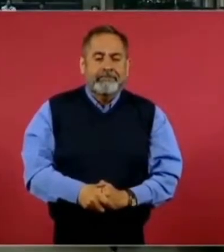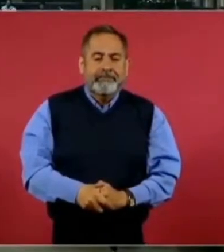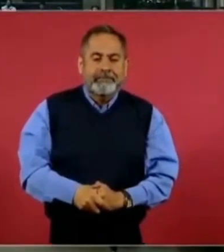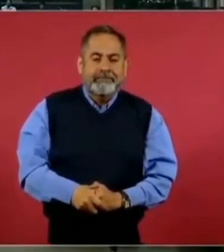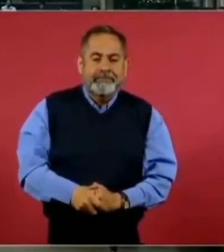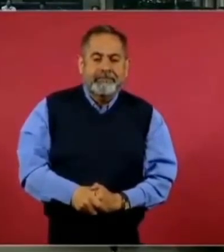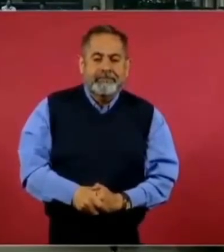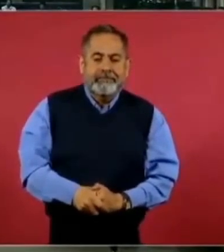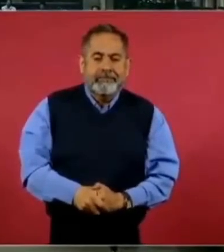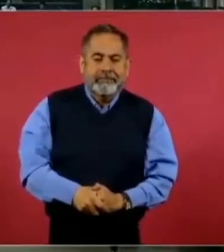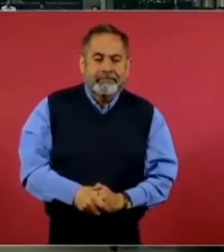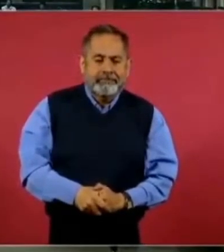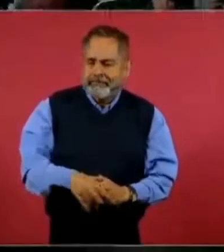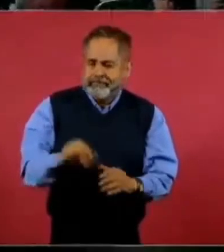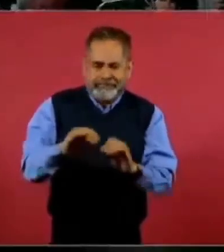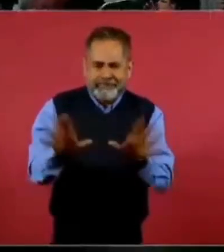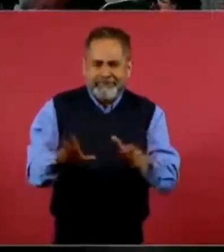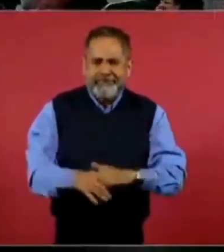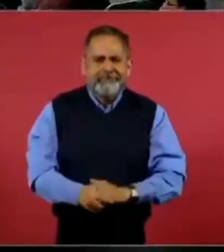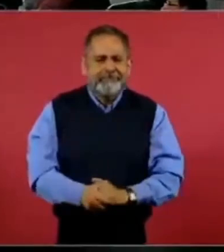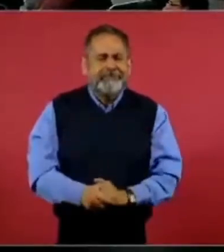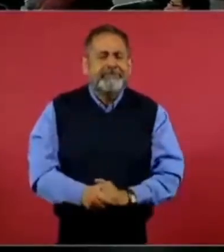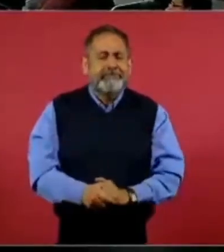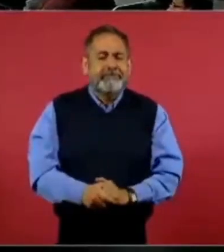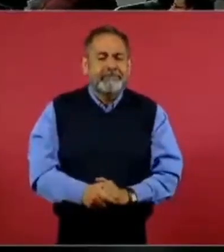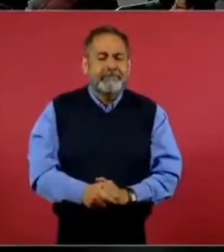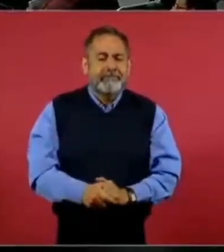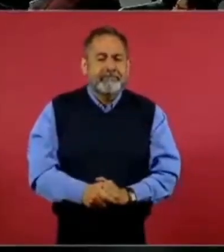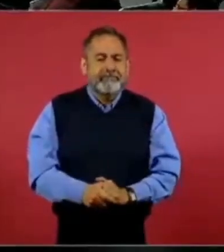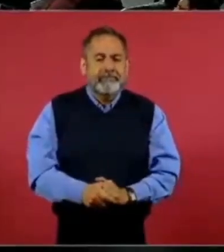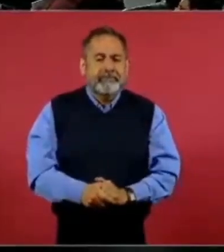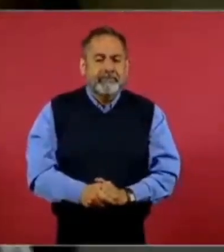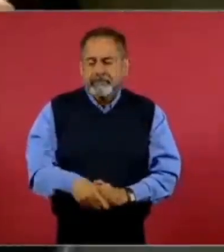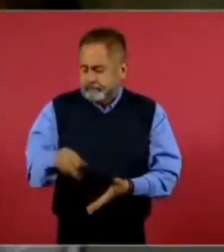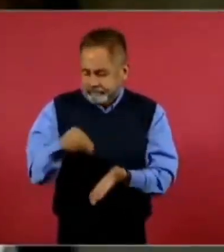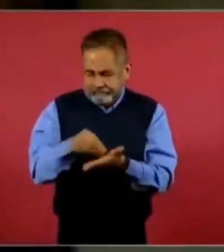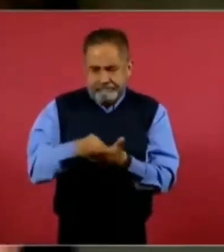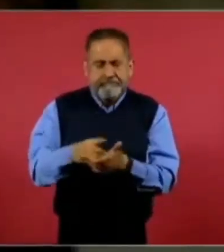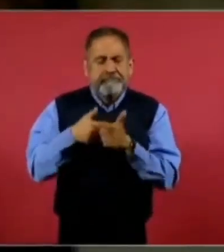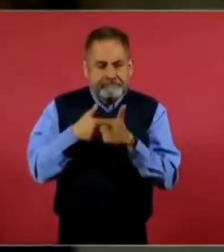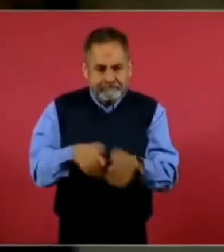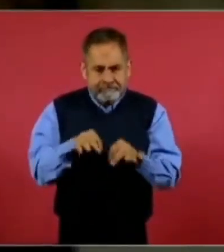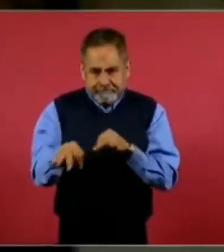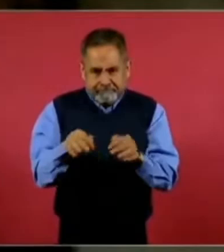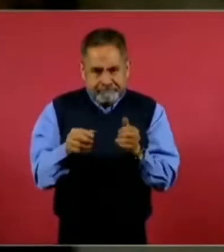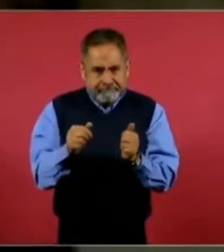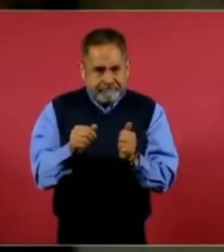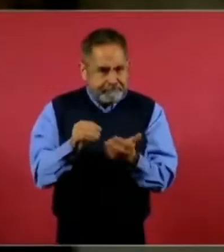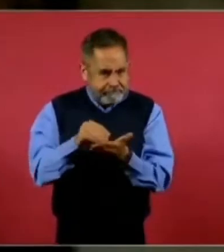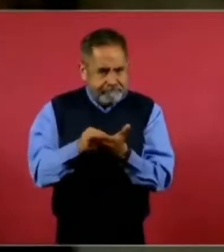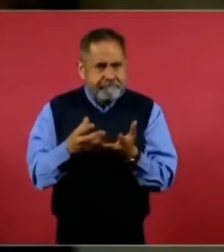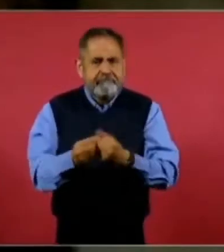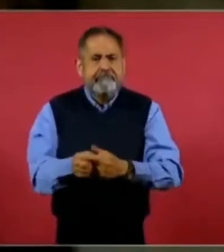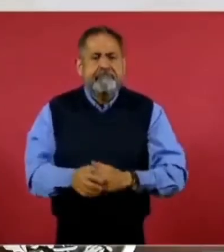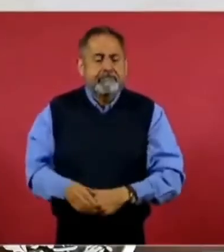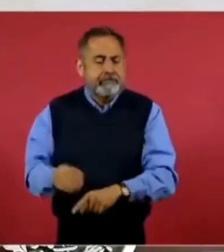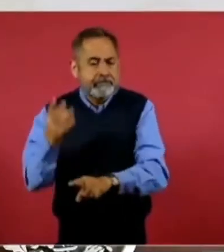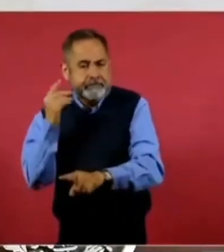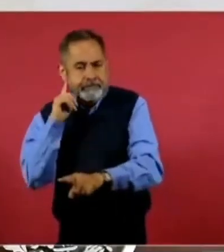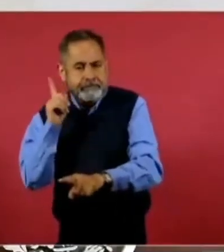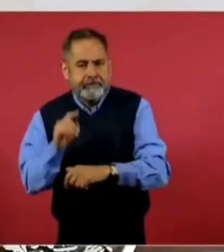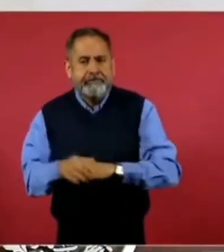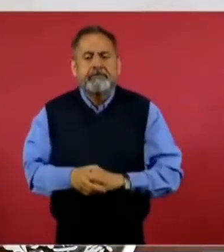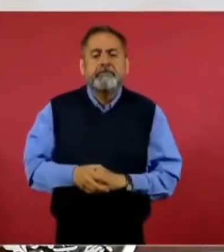muy escueta. Claro. ¿Van a esperar entonces a que todos se la diplomática como lo han hecho? Vamos a seguir